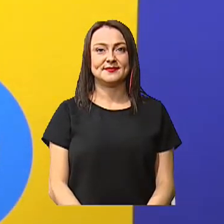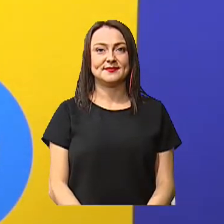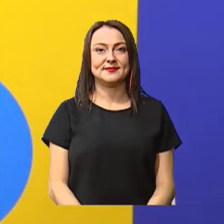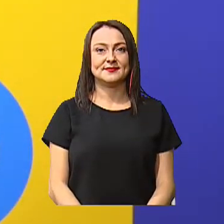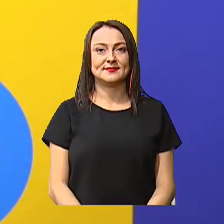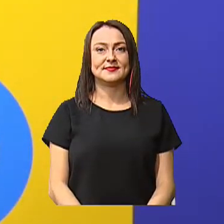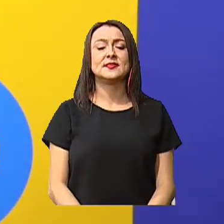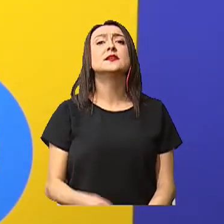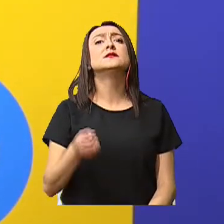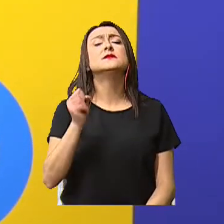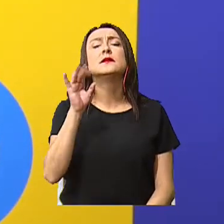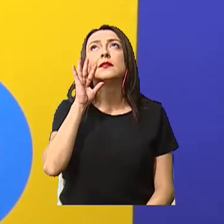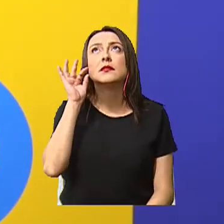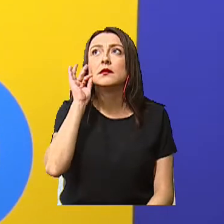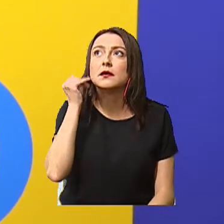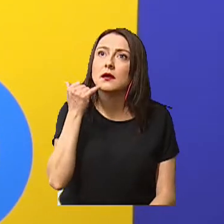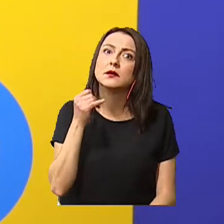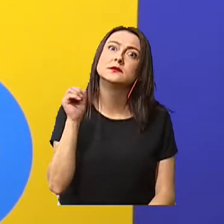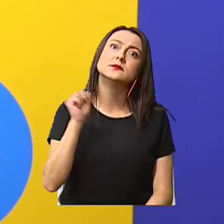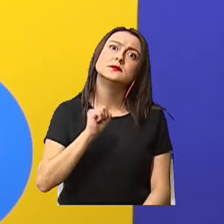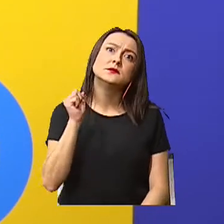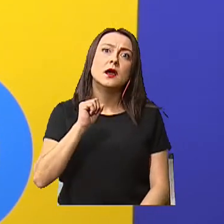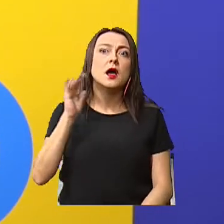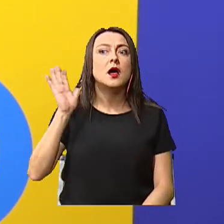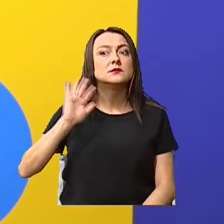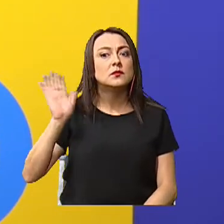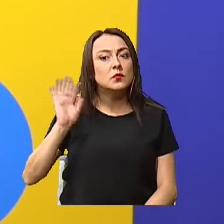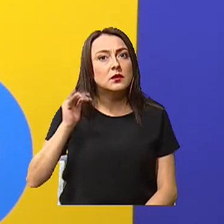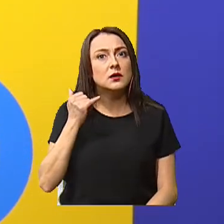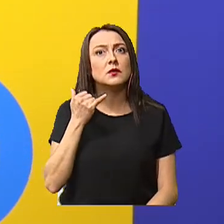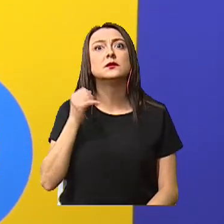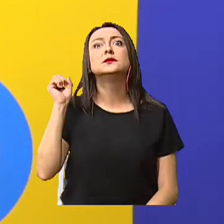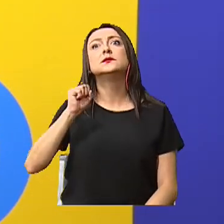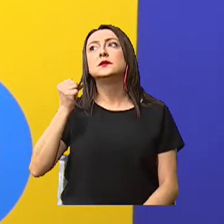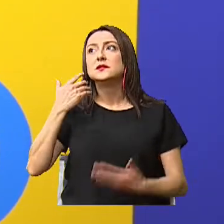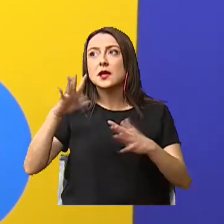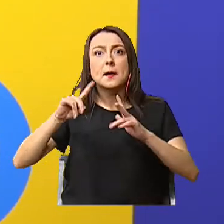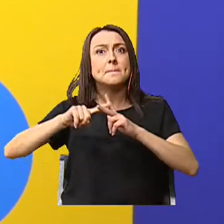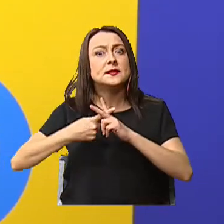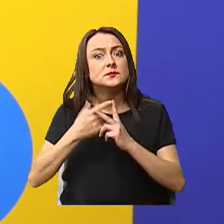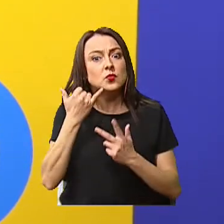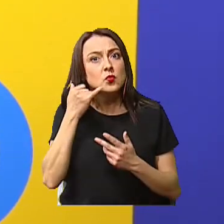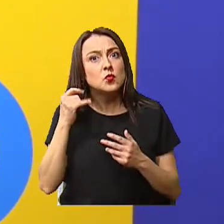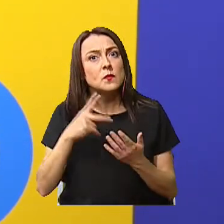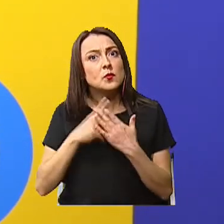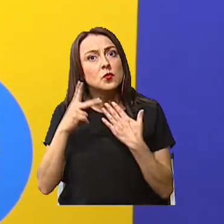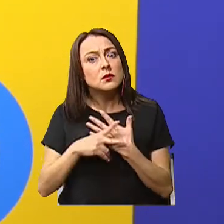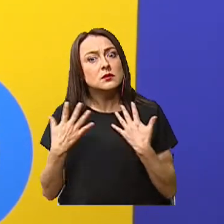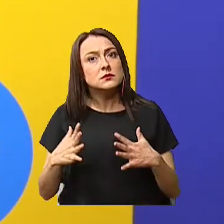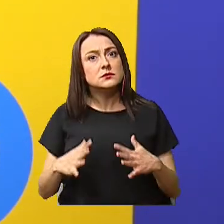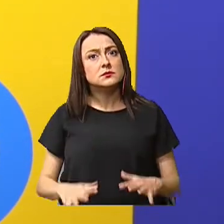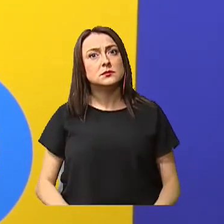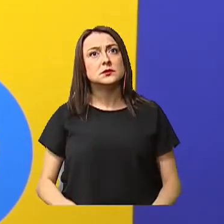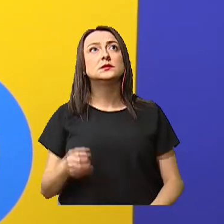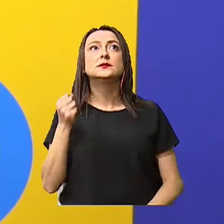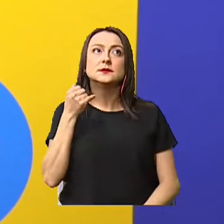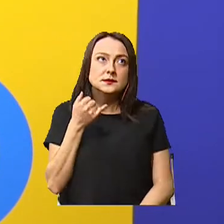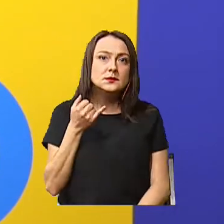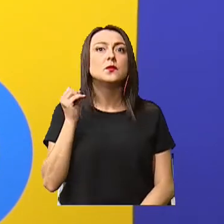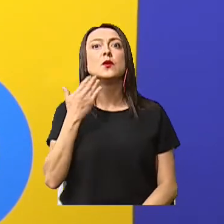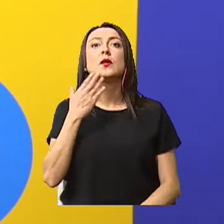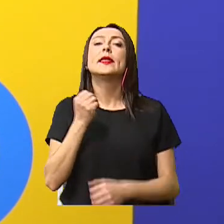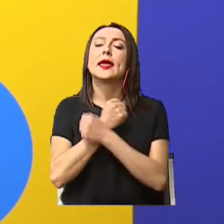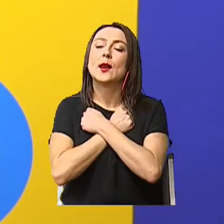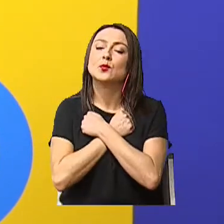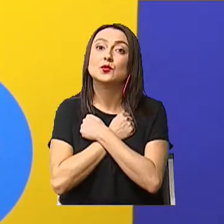Sí, tía. Bueno, tía. Hasta luego. Sí, es que ya empezó el programa. Sí. Bueno, te